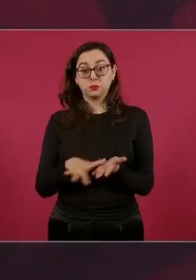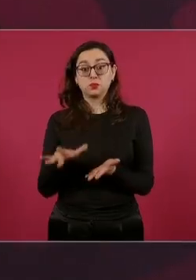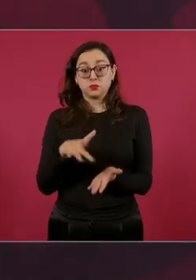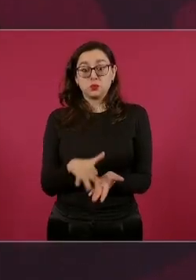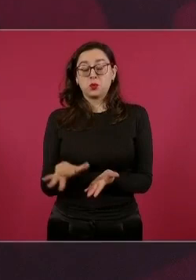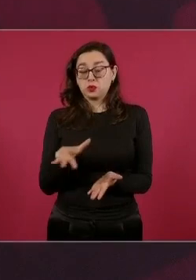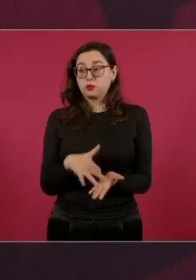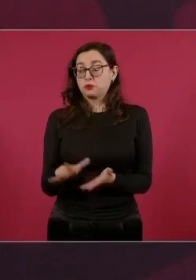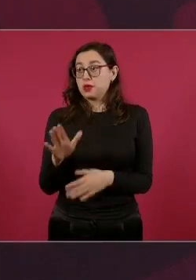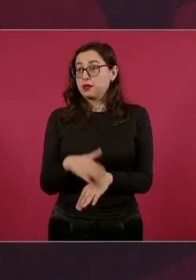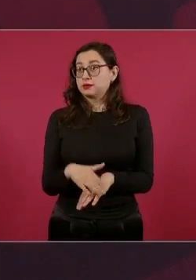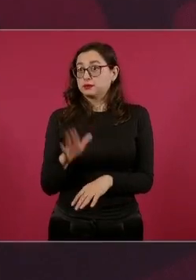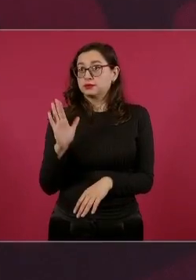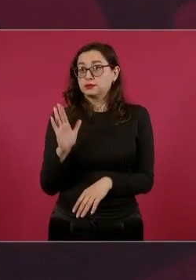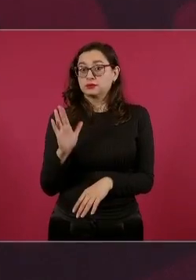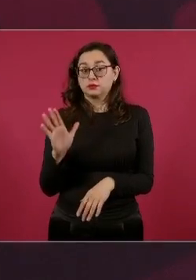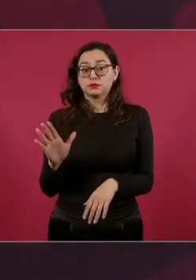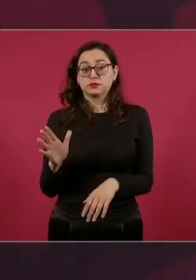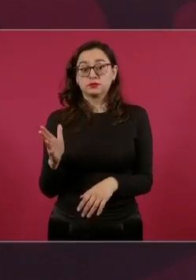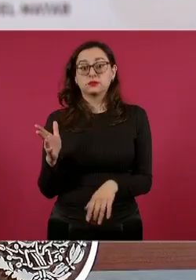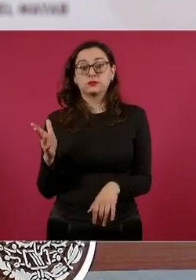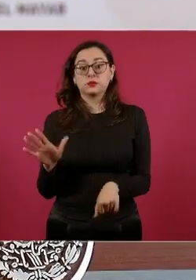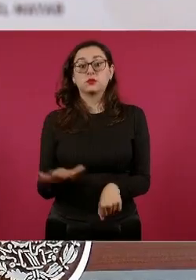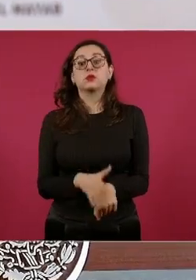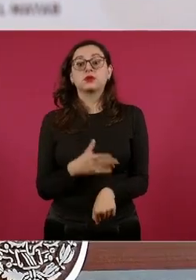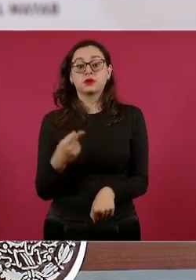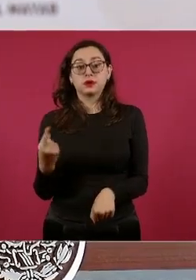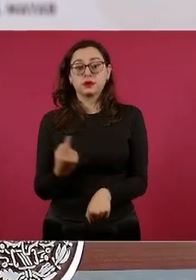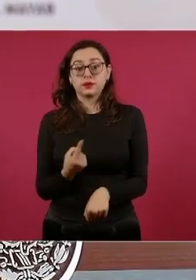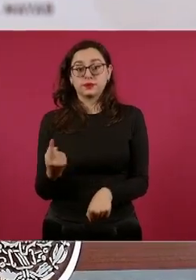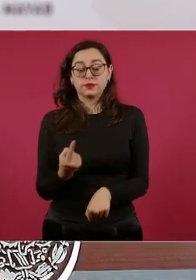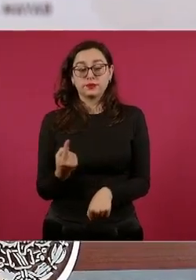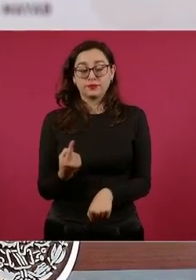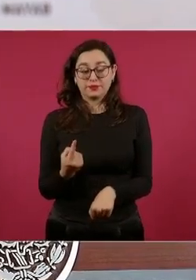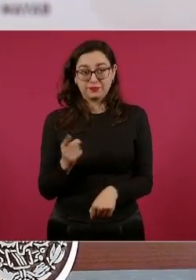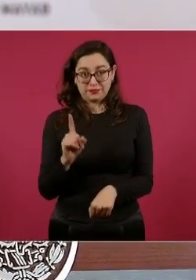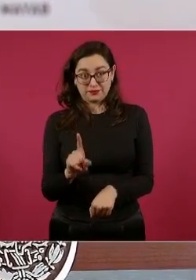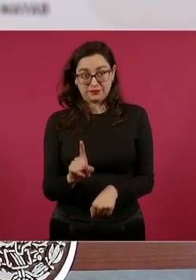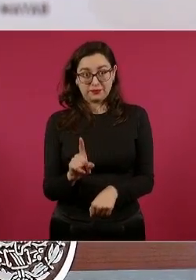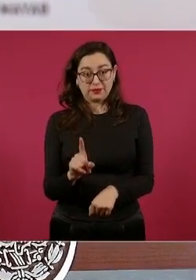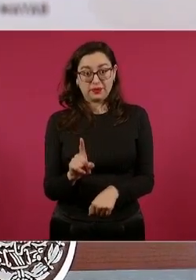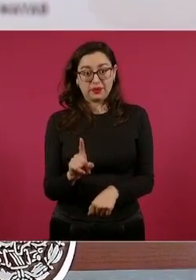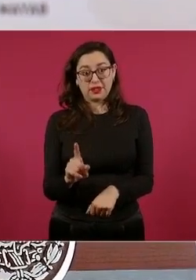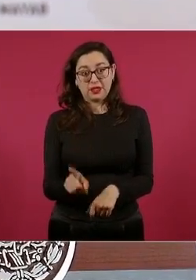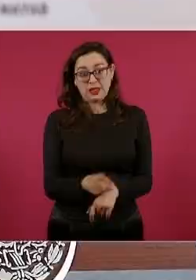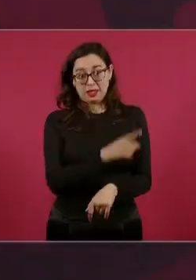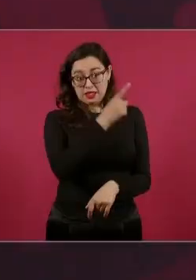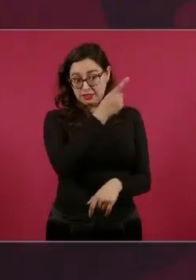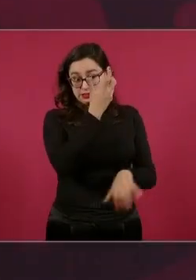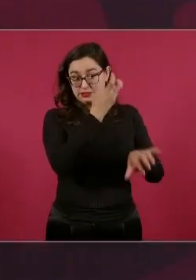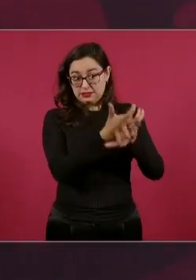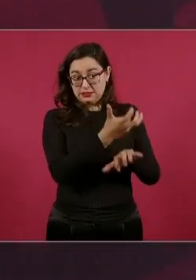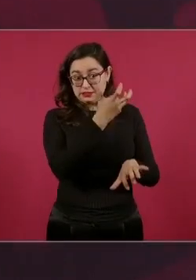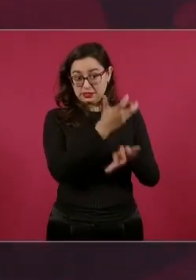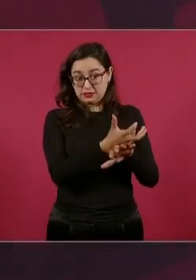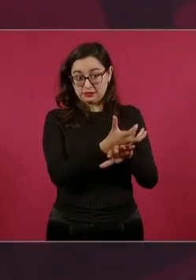Estados Unidos, el Departamento de Justicia nos está